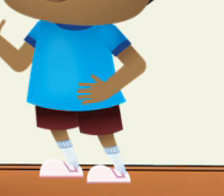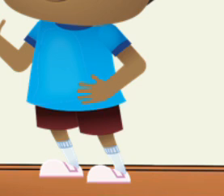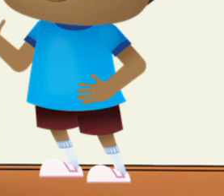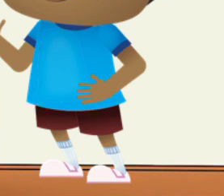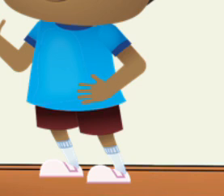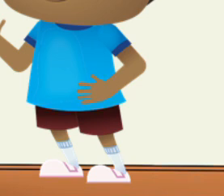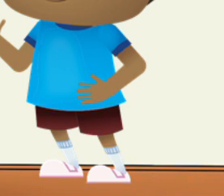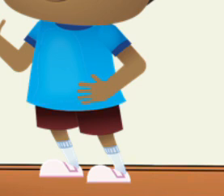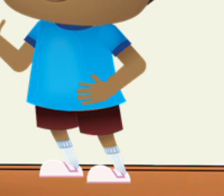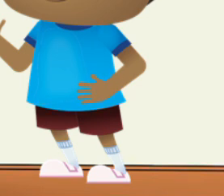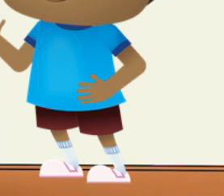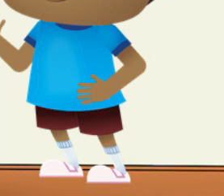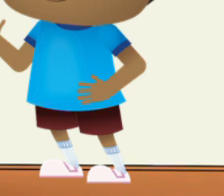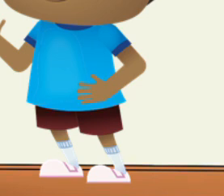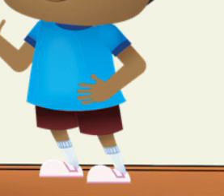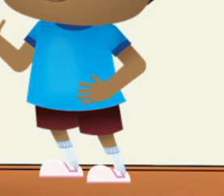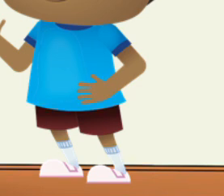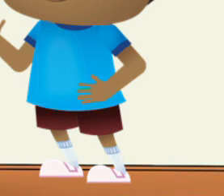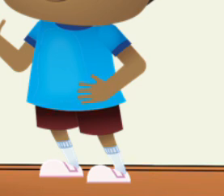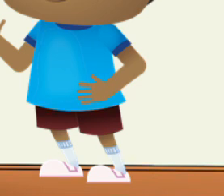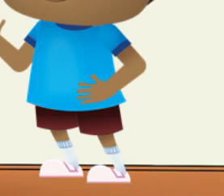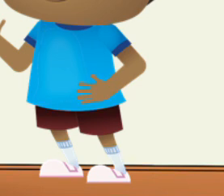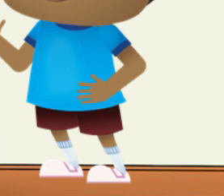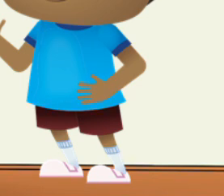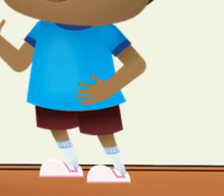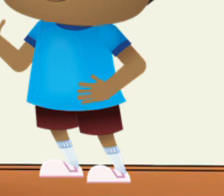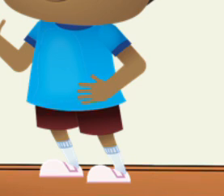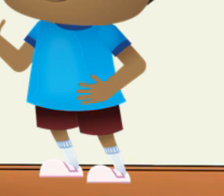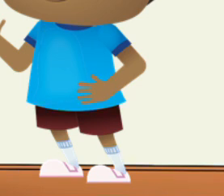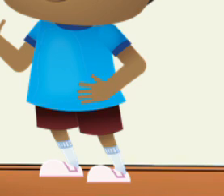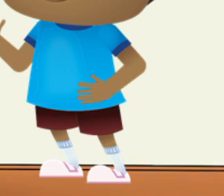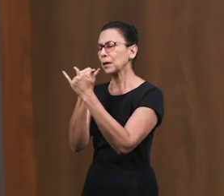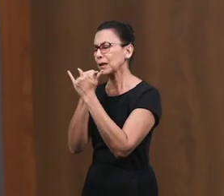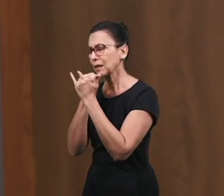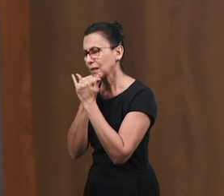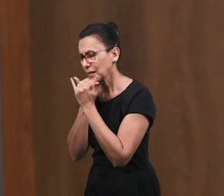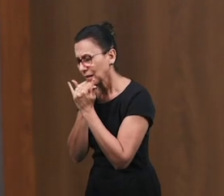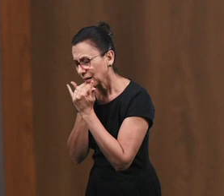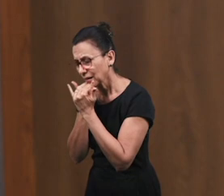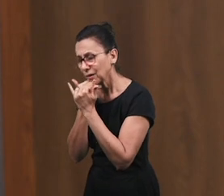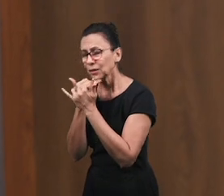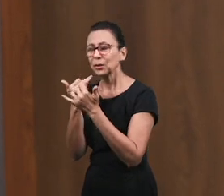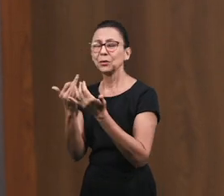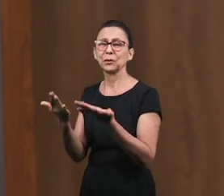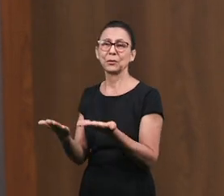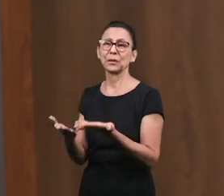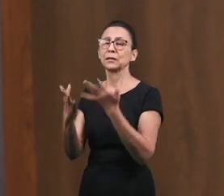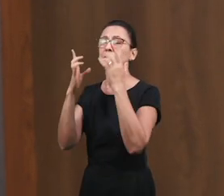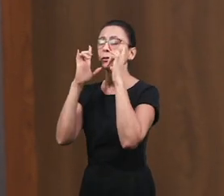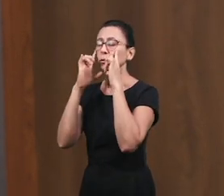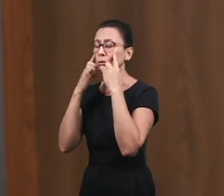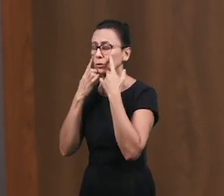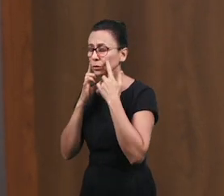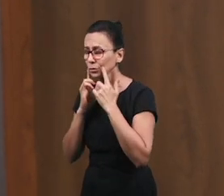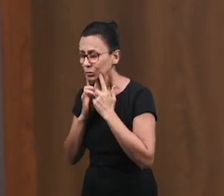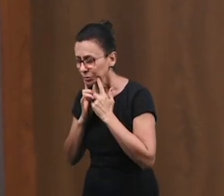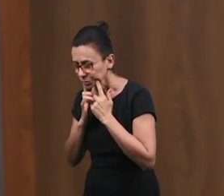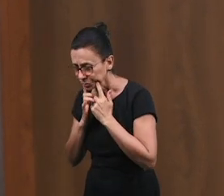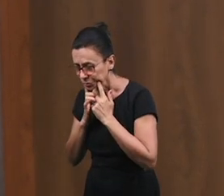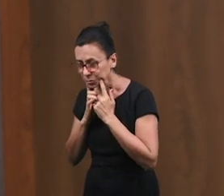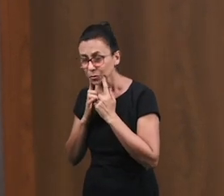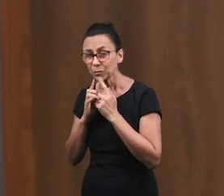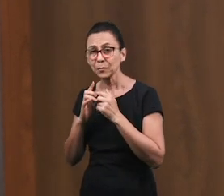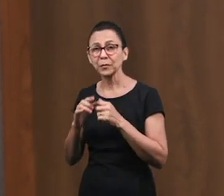Ella Derramó su vida A Jesús Ella se colocó A los pies De Jesús Lloró